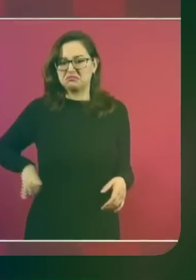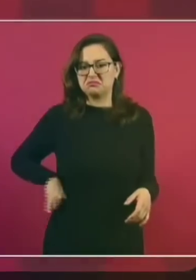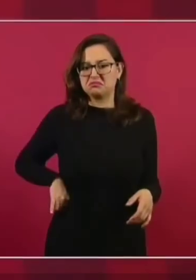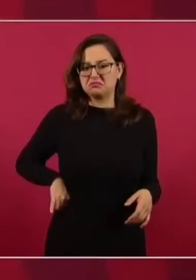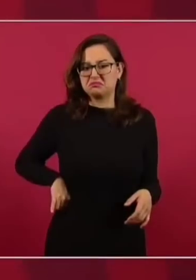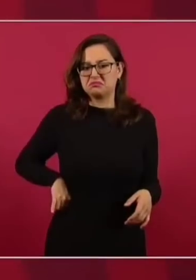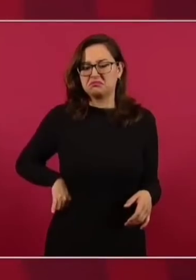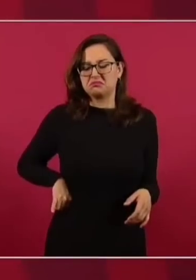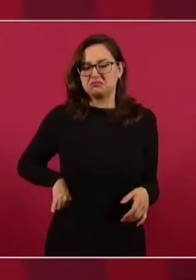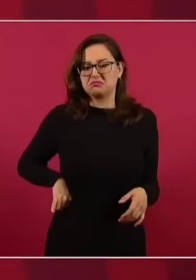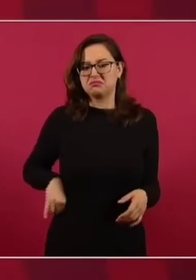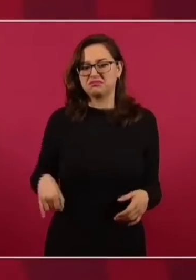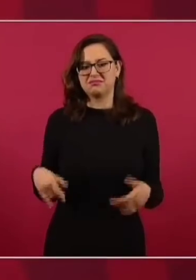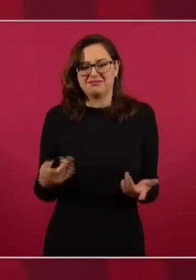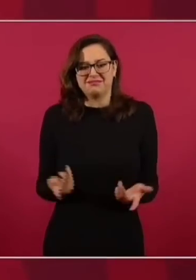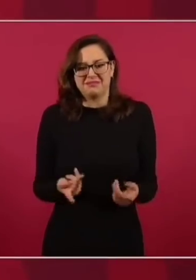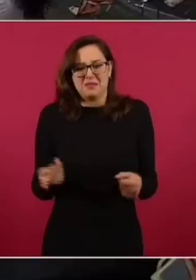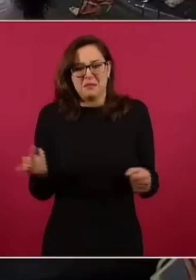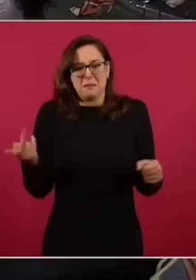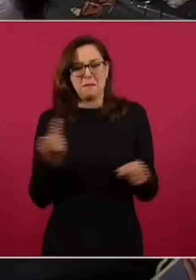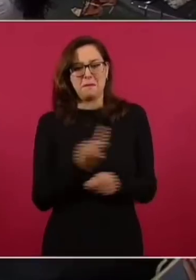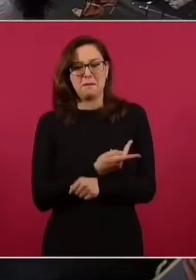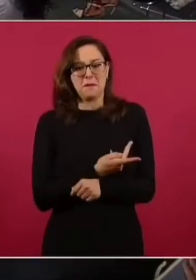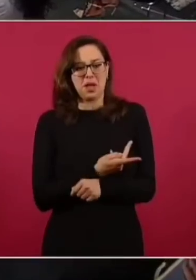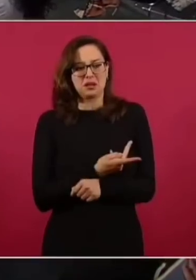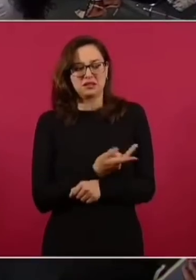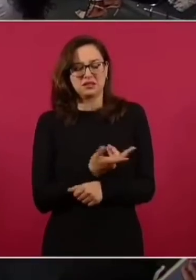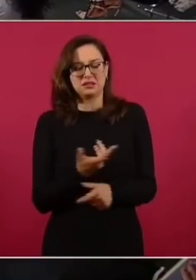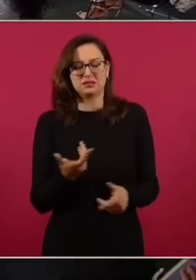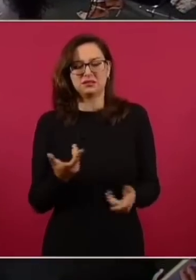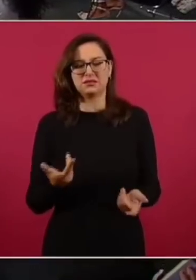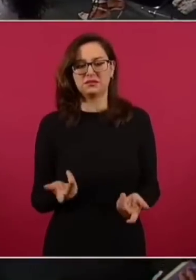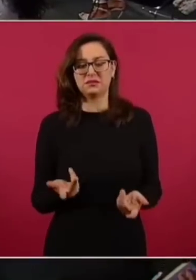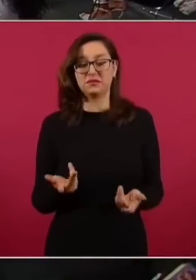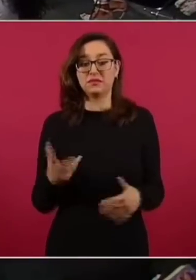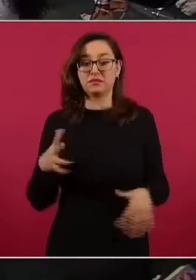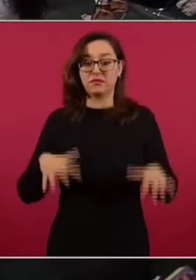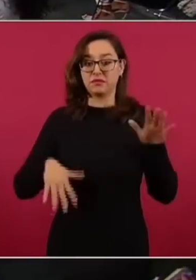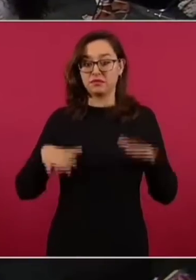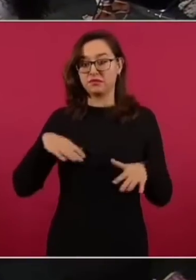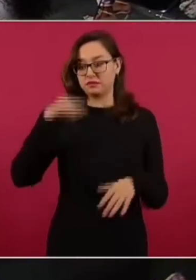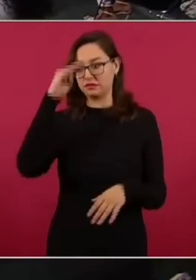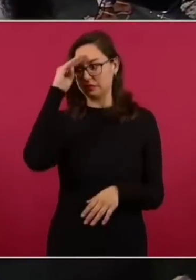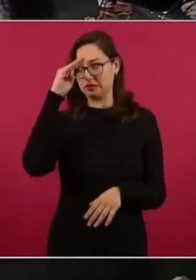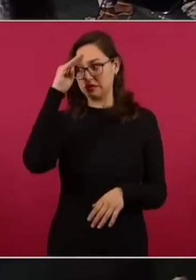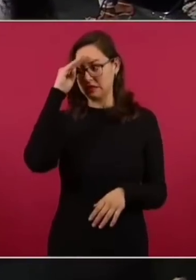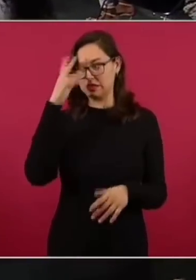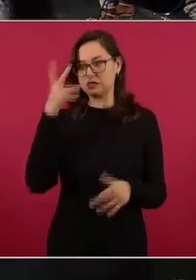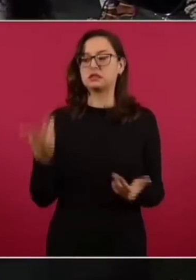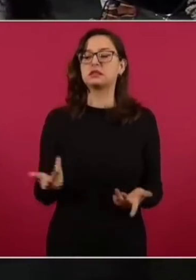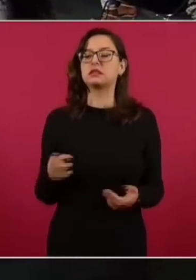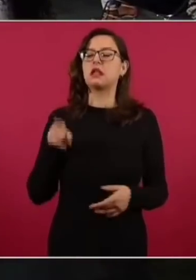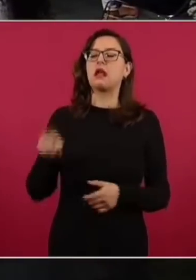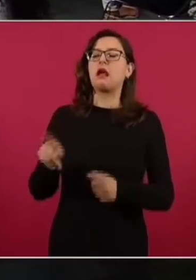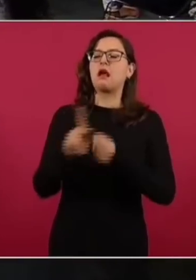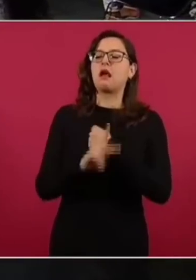Porque si se asume una postura, ya lo he dicho varias veces, en contra de un país